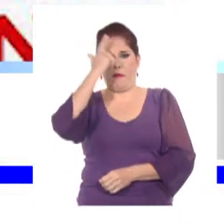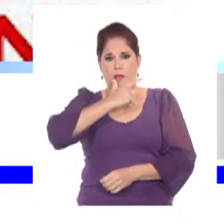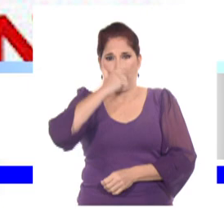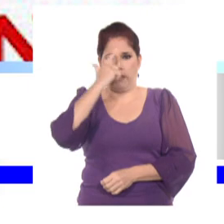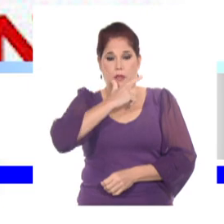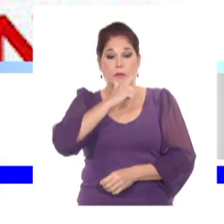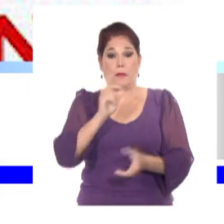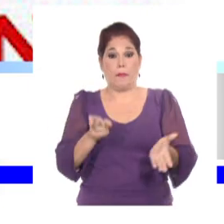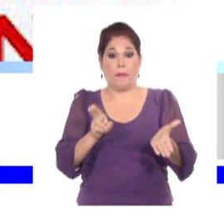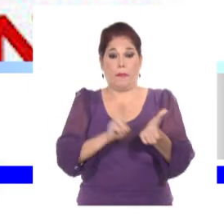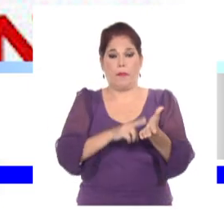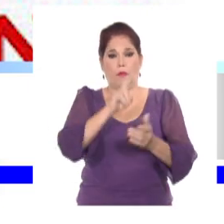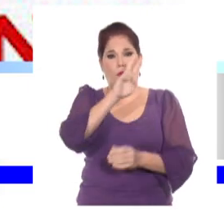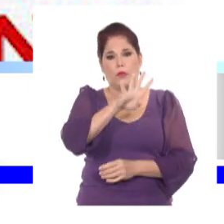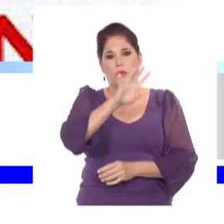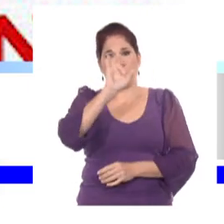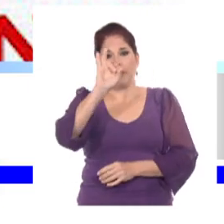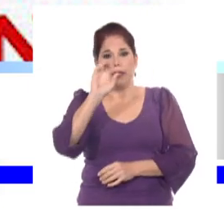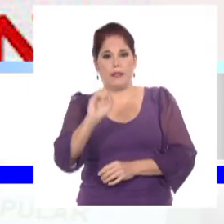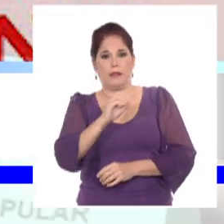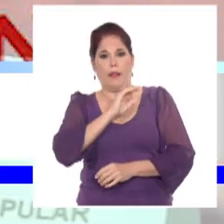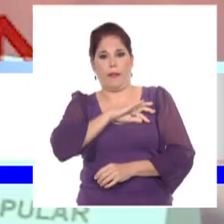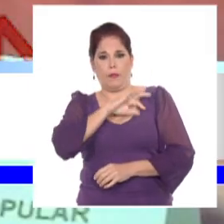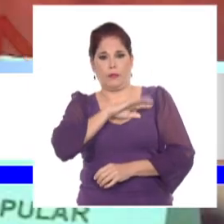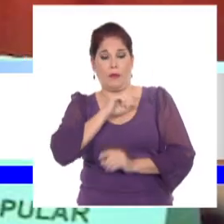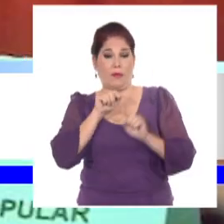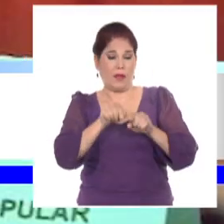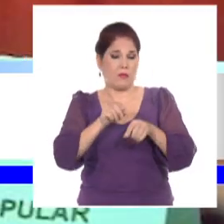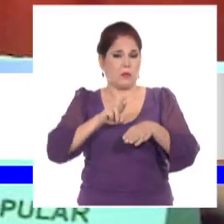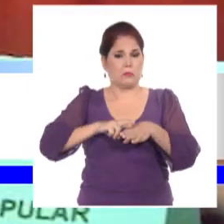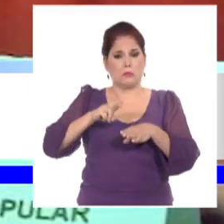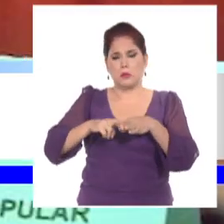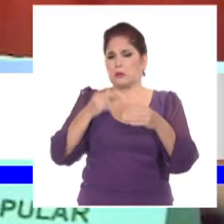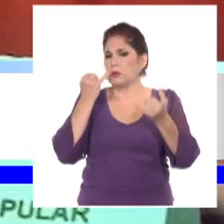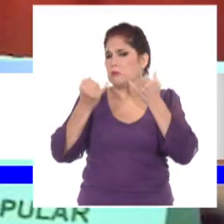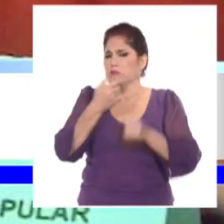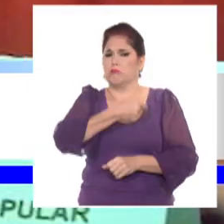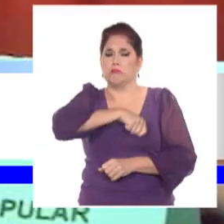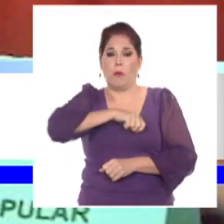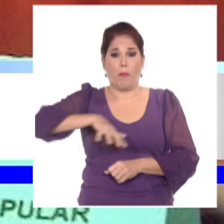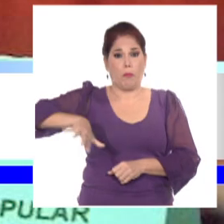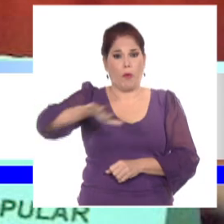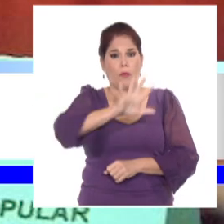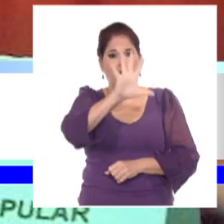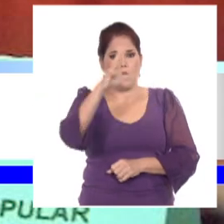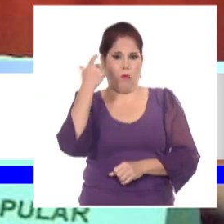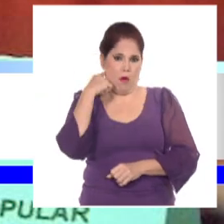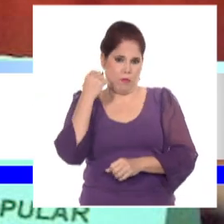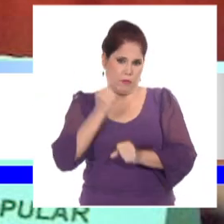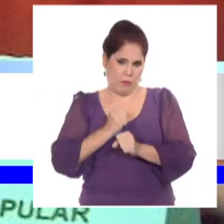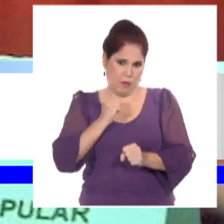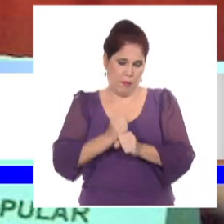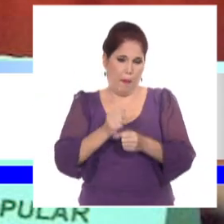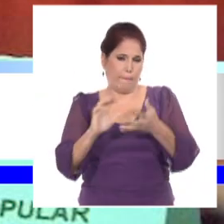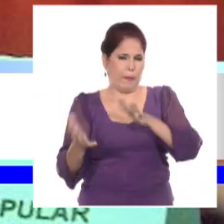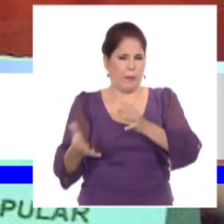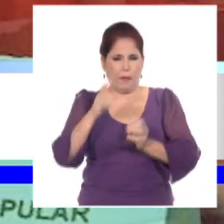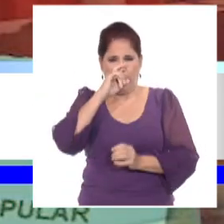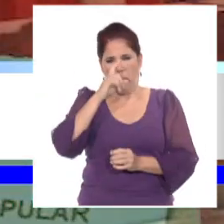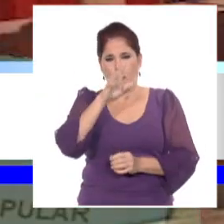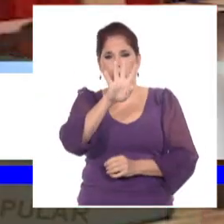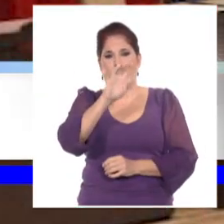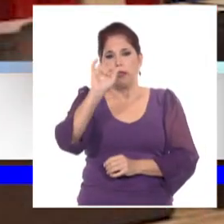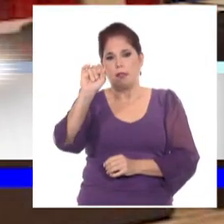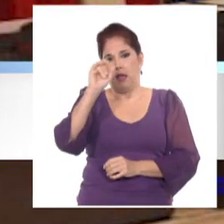La integran 470 diputados que representan los intereses del pueblo por cinco años. Su promedio de edad es de 46